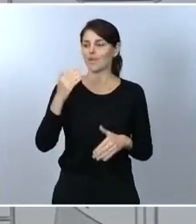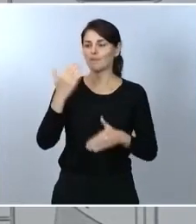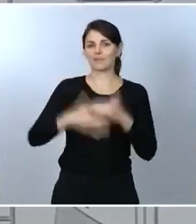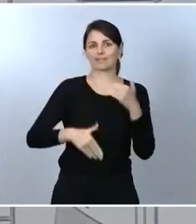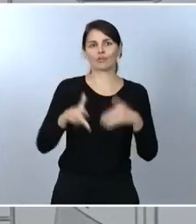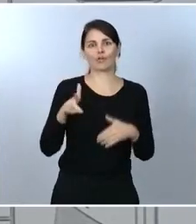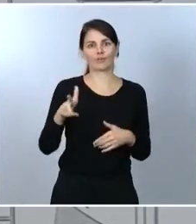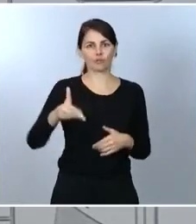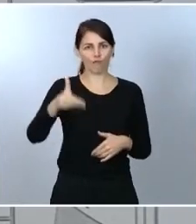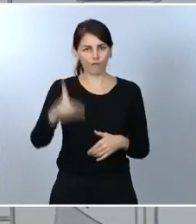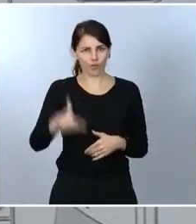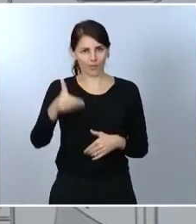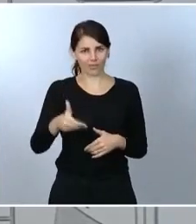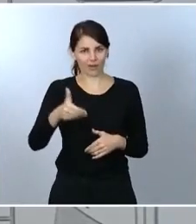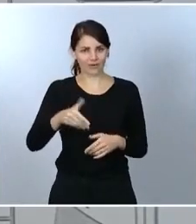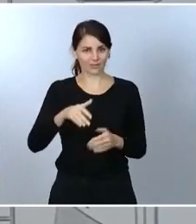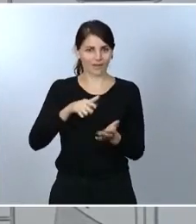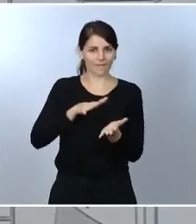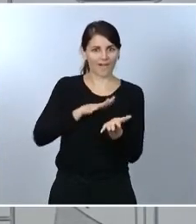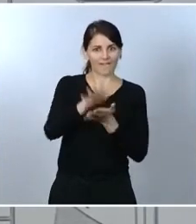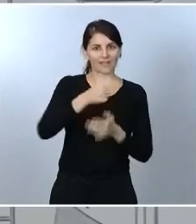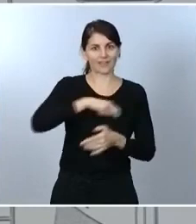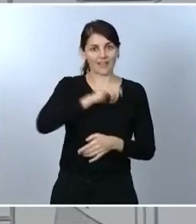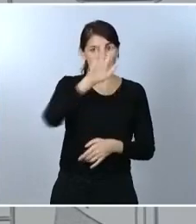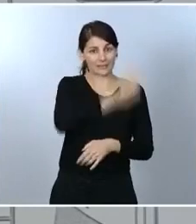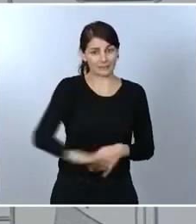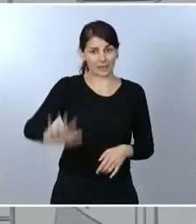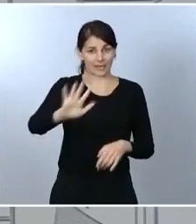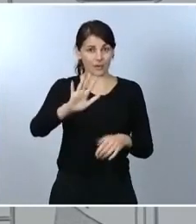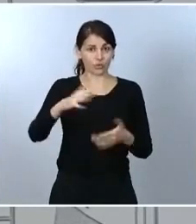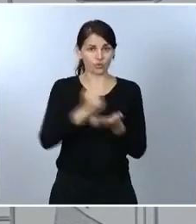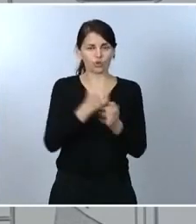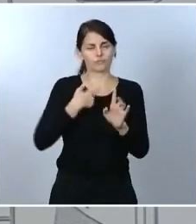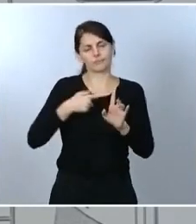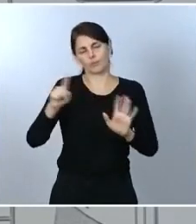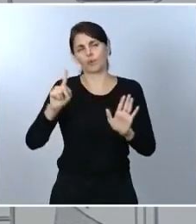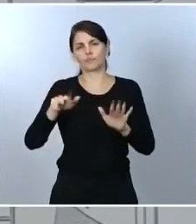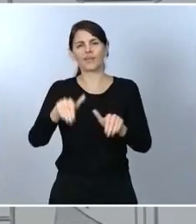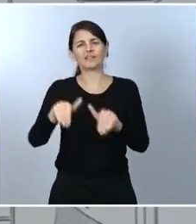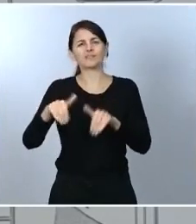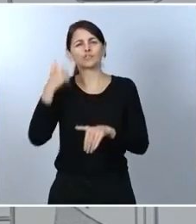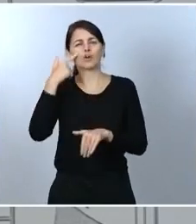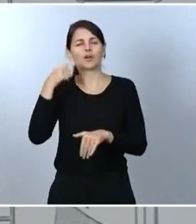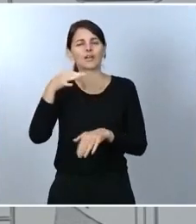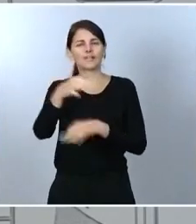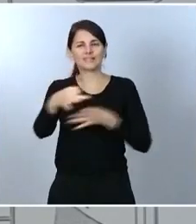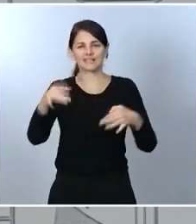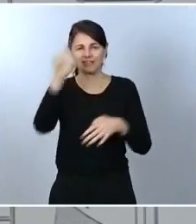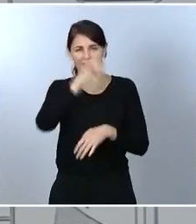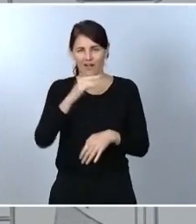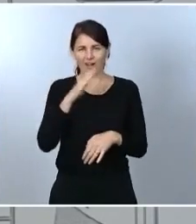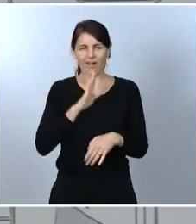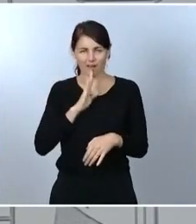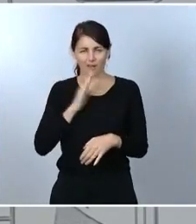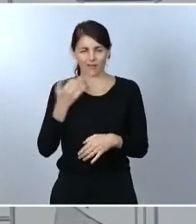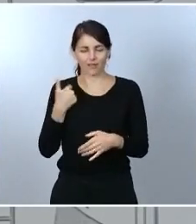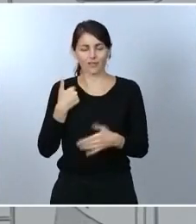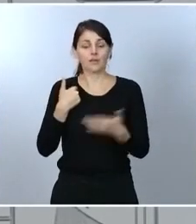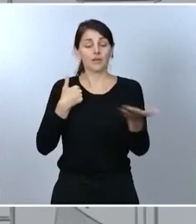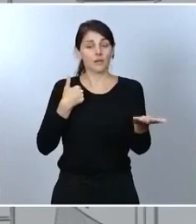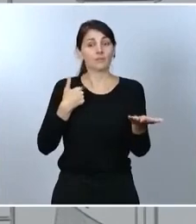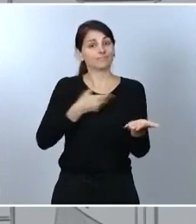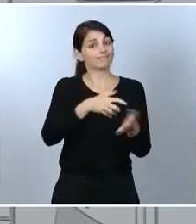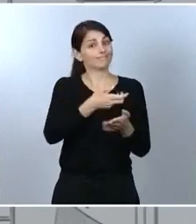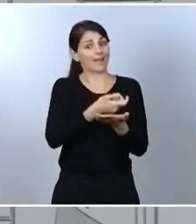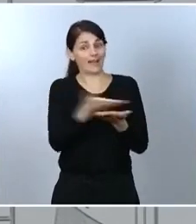del territorio, salvo casos muy excepcionales como el de las Islas Canarias, al cual antes he hecho referencia, pues, lógicamente, permanecerán en